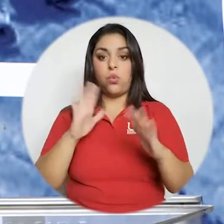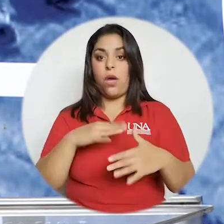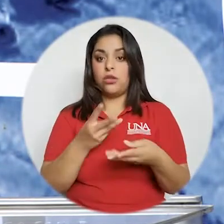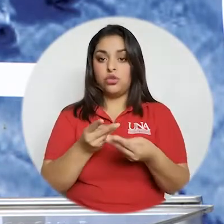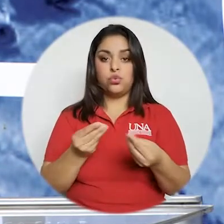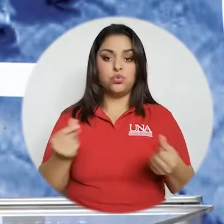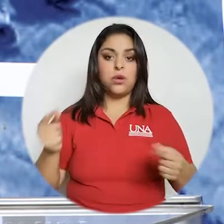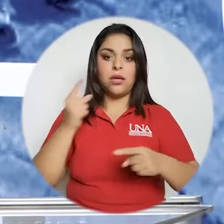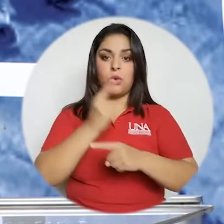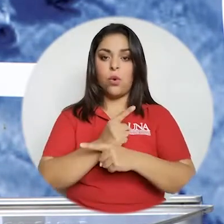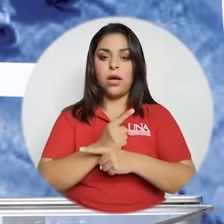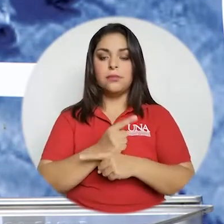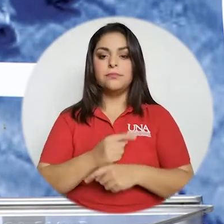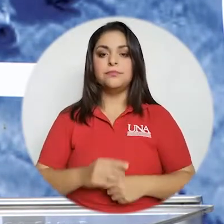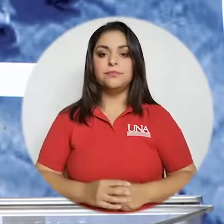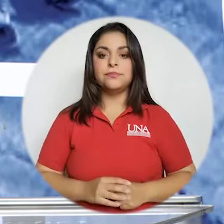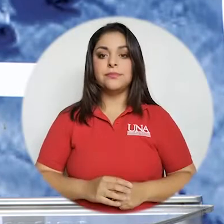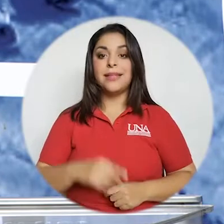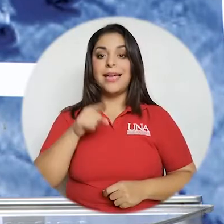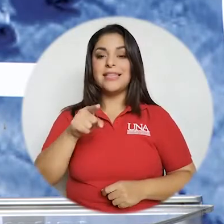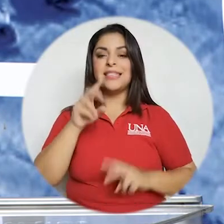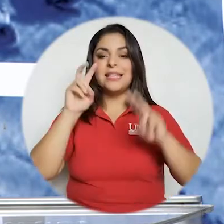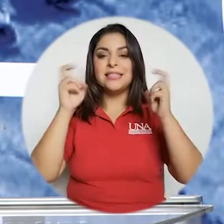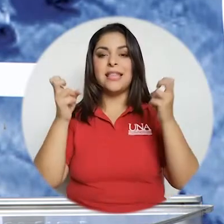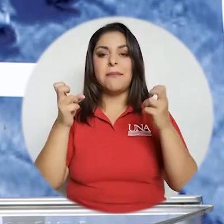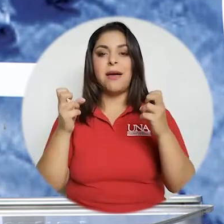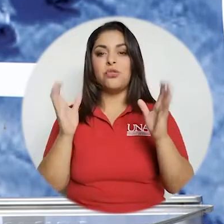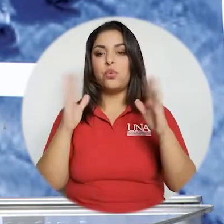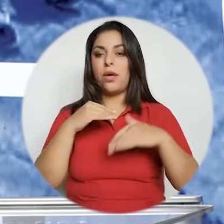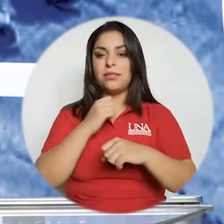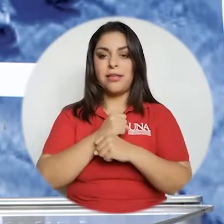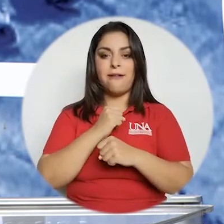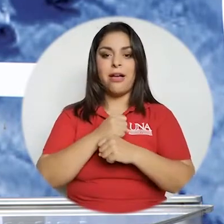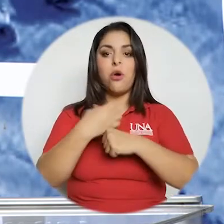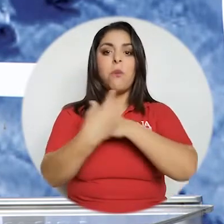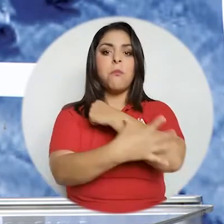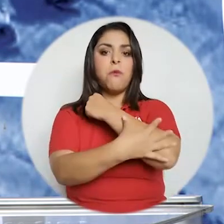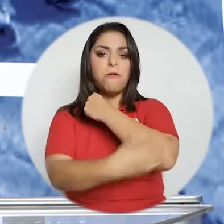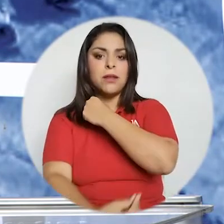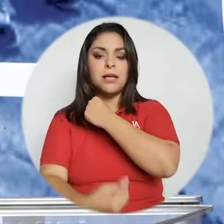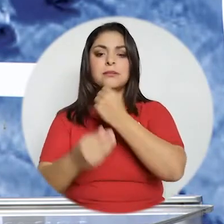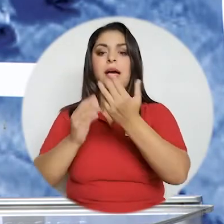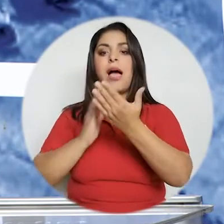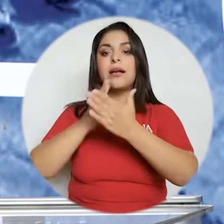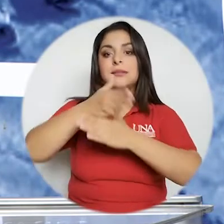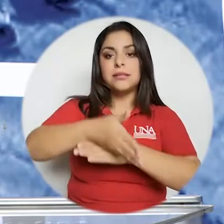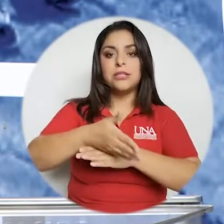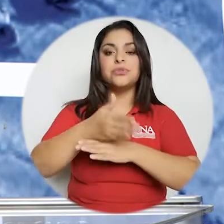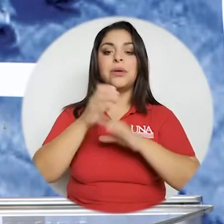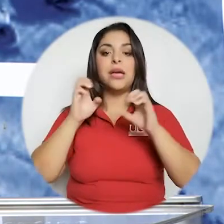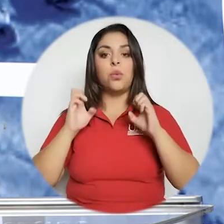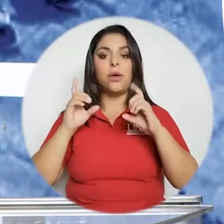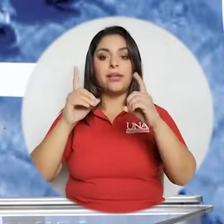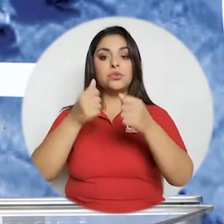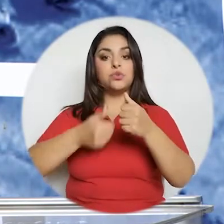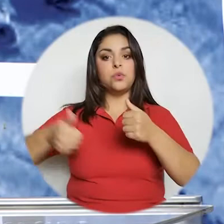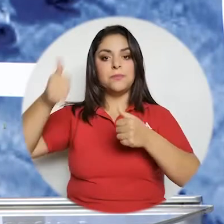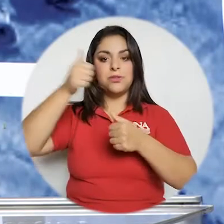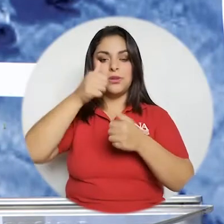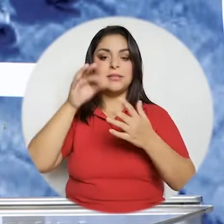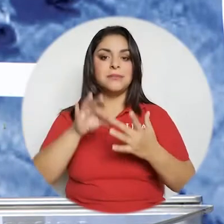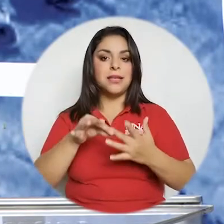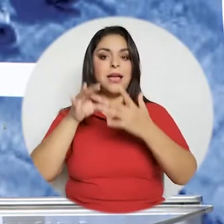adecuada entre ellos está el tema del desempleo la pobreza el acceso a la educación